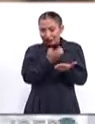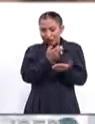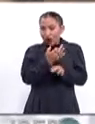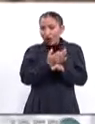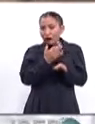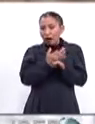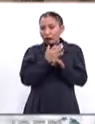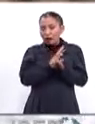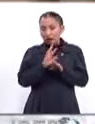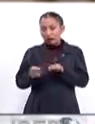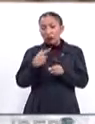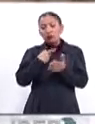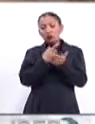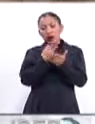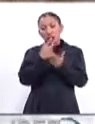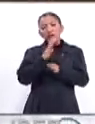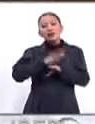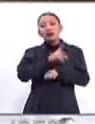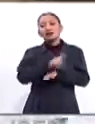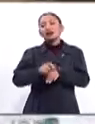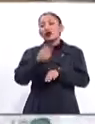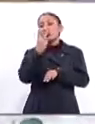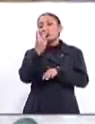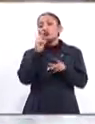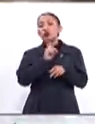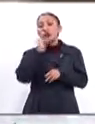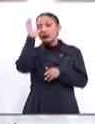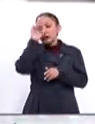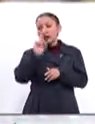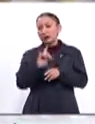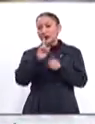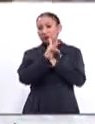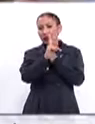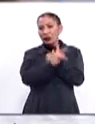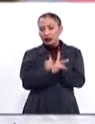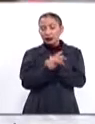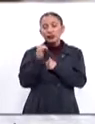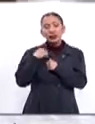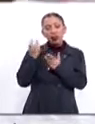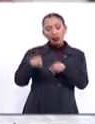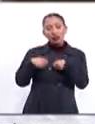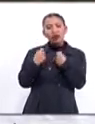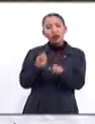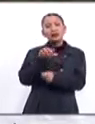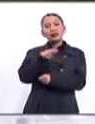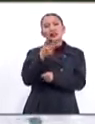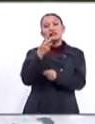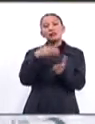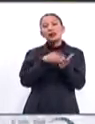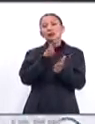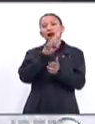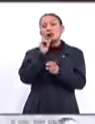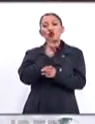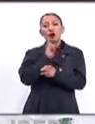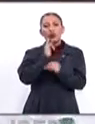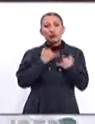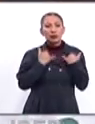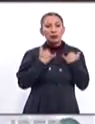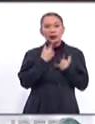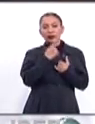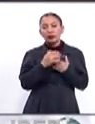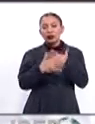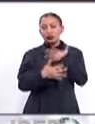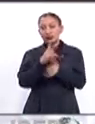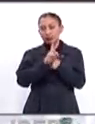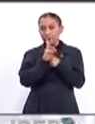hasta el momento, se han recompensado a más de 102 científicas de 30 países y concedido 3,100 becas a mujeres jóvenes de